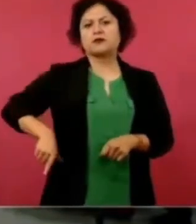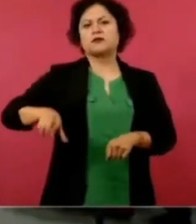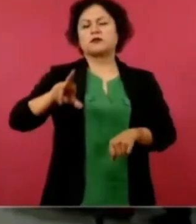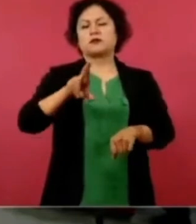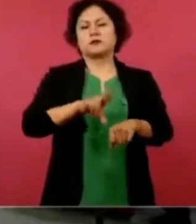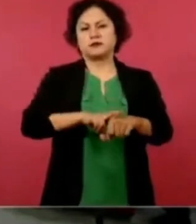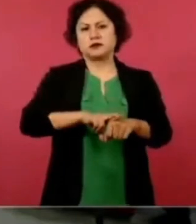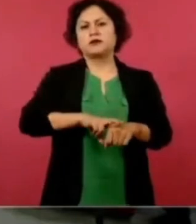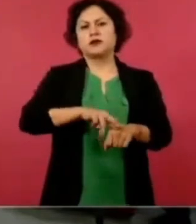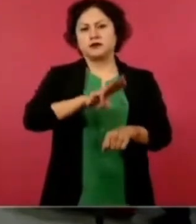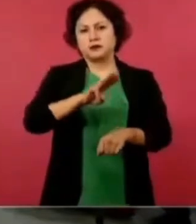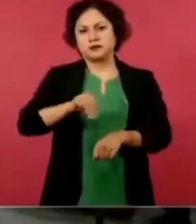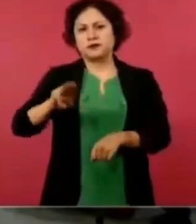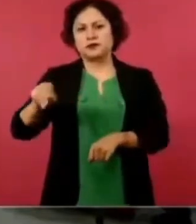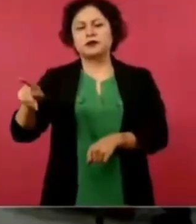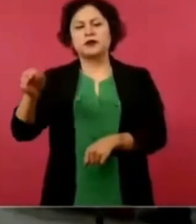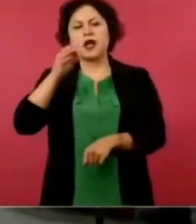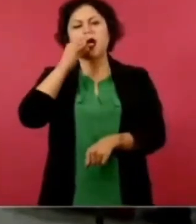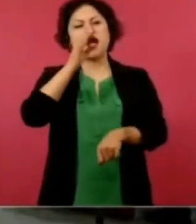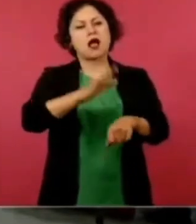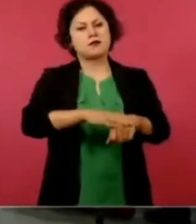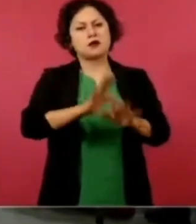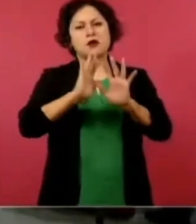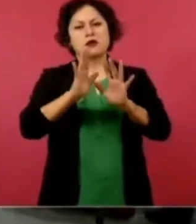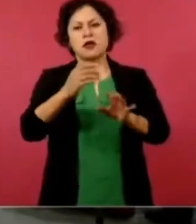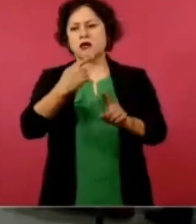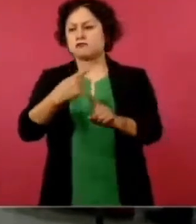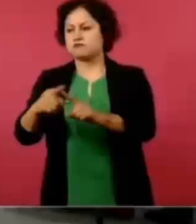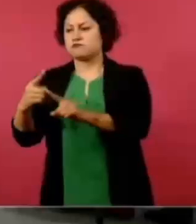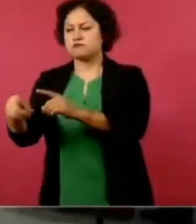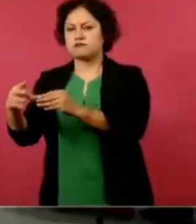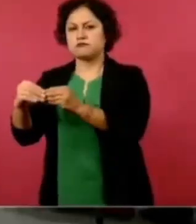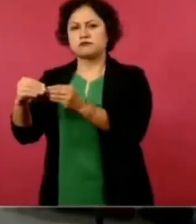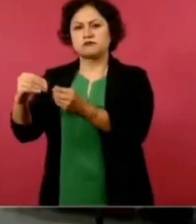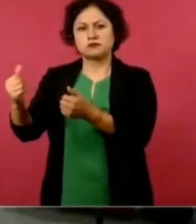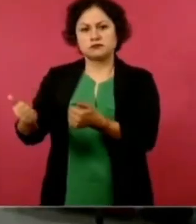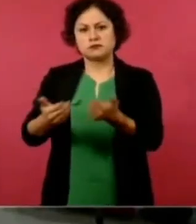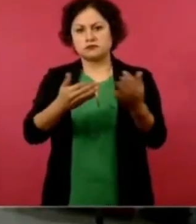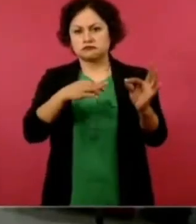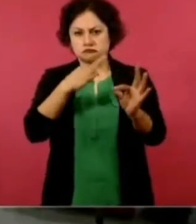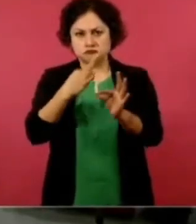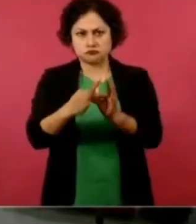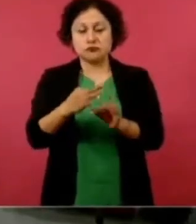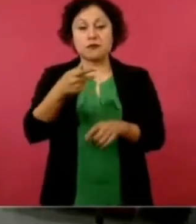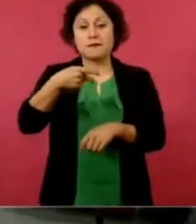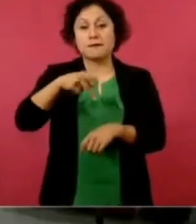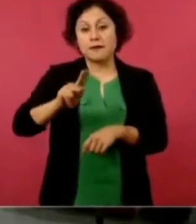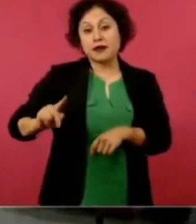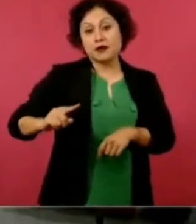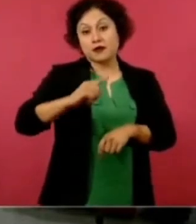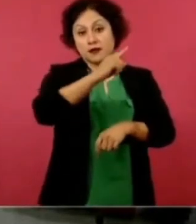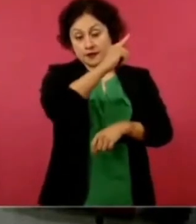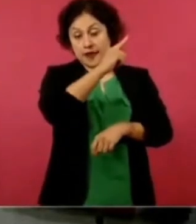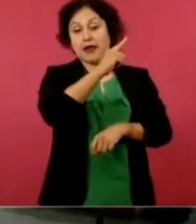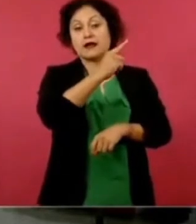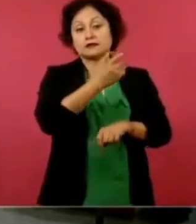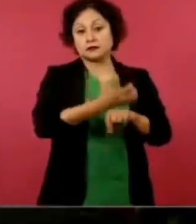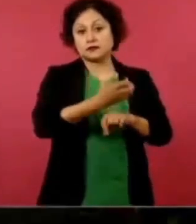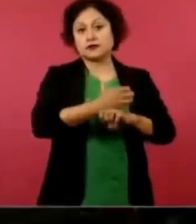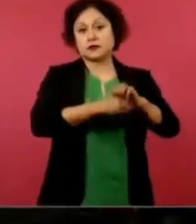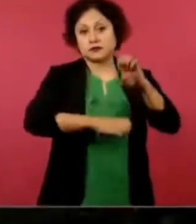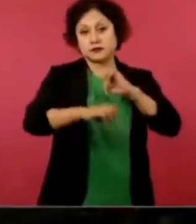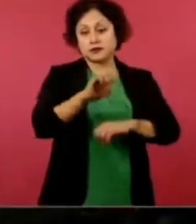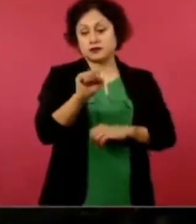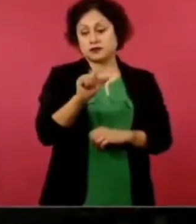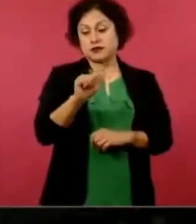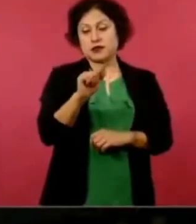las inspecciones de aguacate y de mango de la región hacia Estados Unidos. Sin embargo, el embajador estadounidense en México, Ken Salazar, dijo que aún es